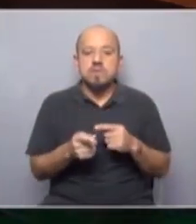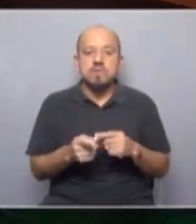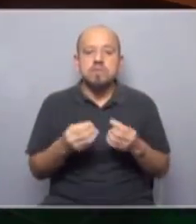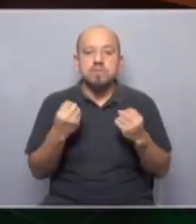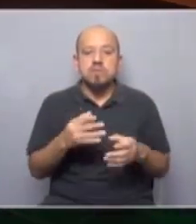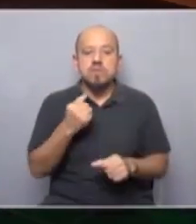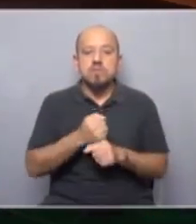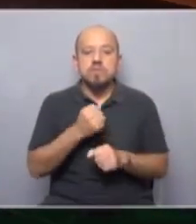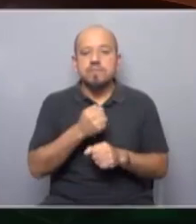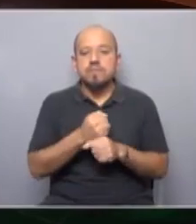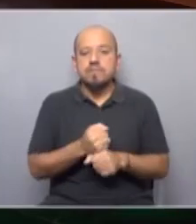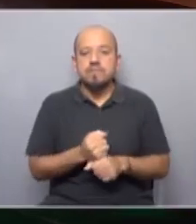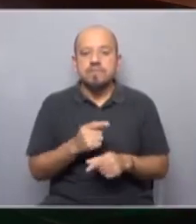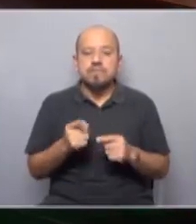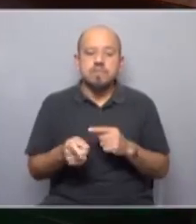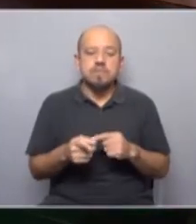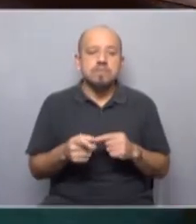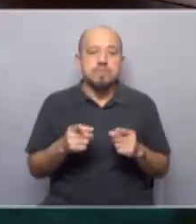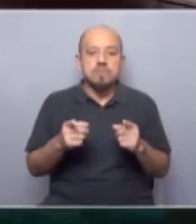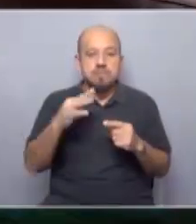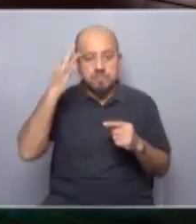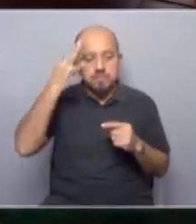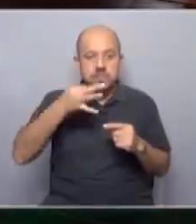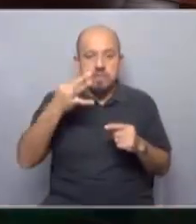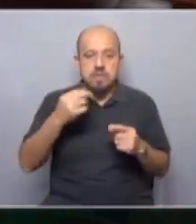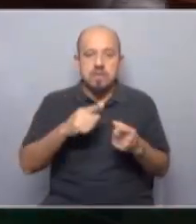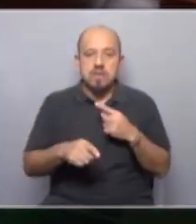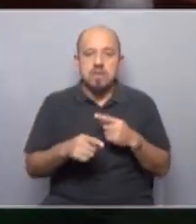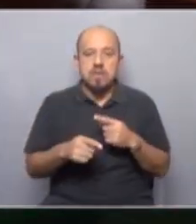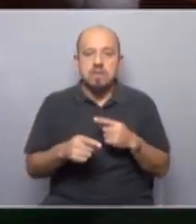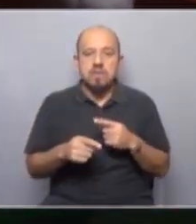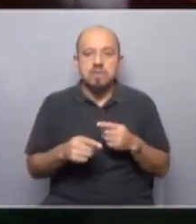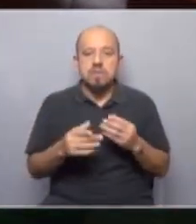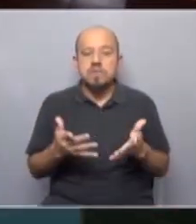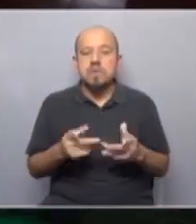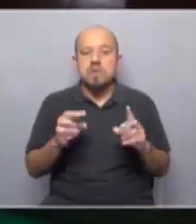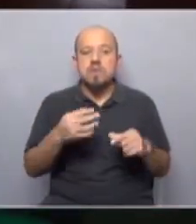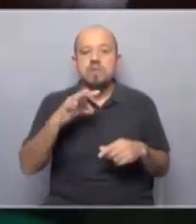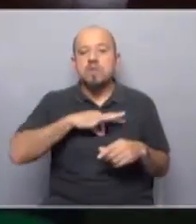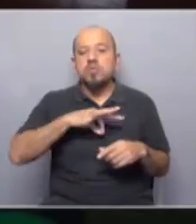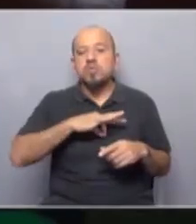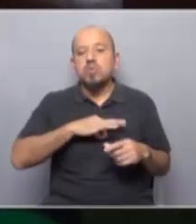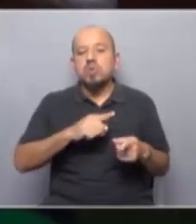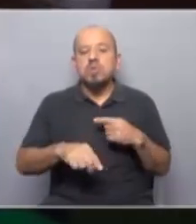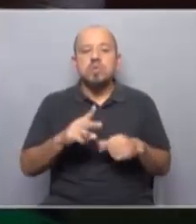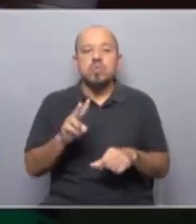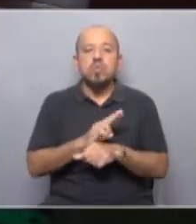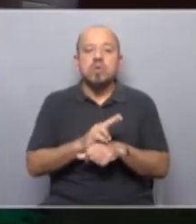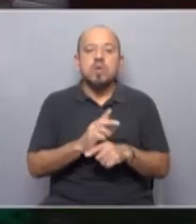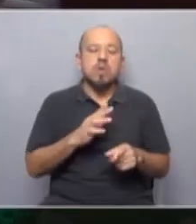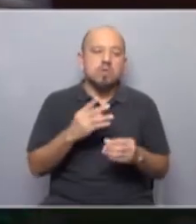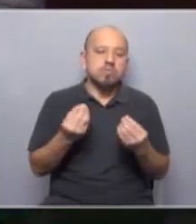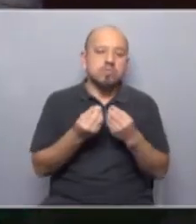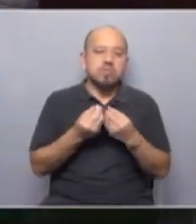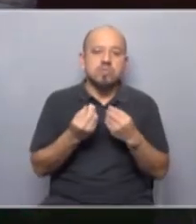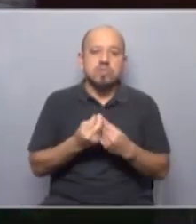trabajamos es una voz para realidades que a veces los varones no viven cuestiones salariales de cuidados de un millón